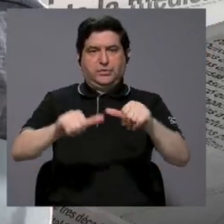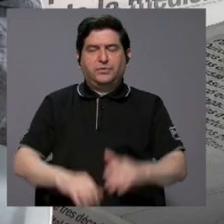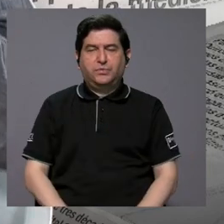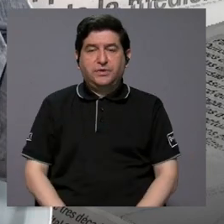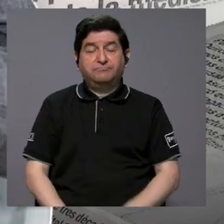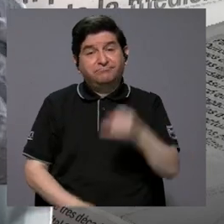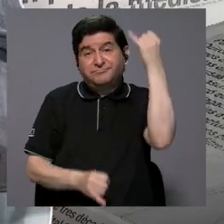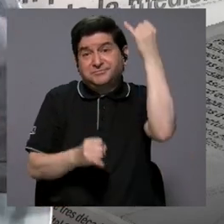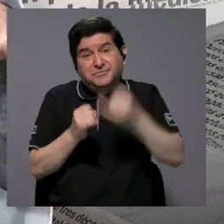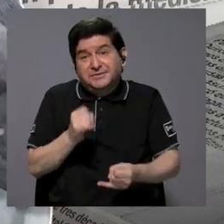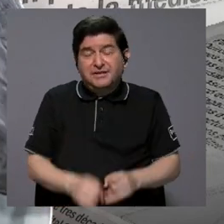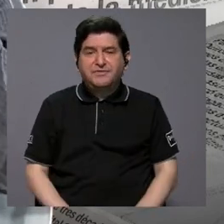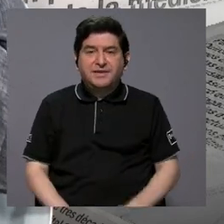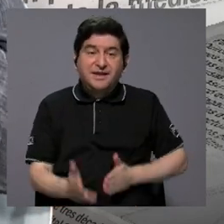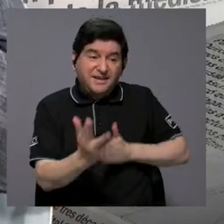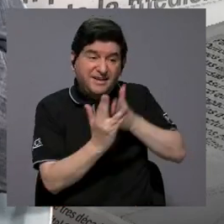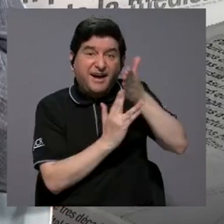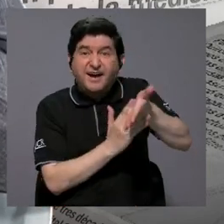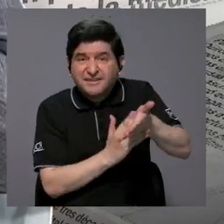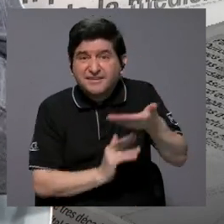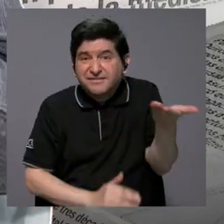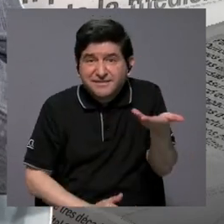finalmente es a través